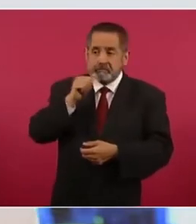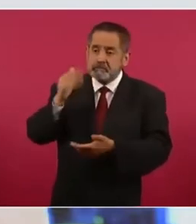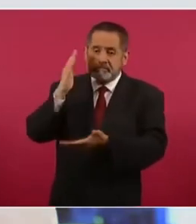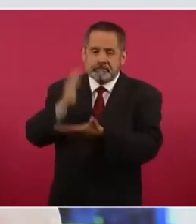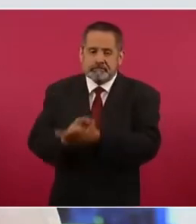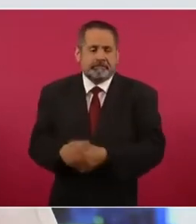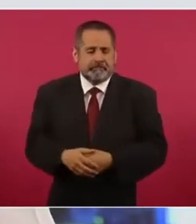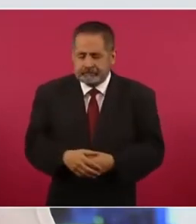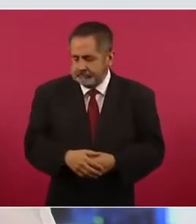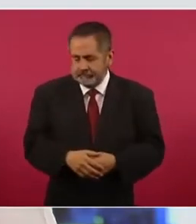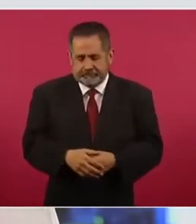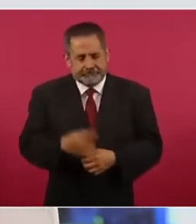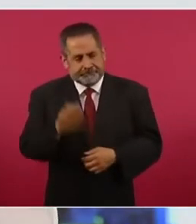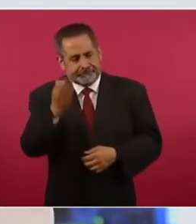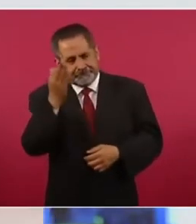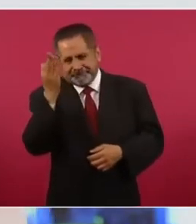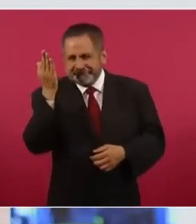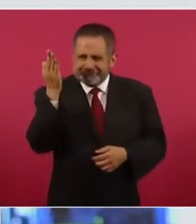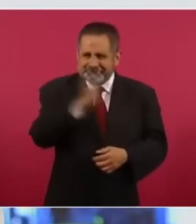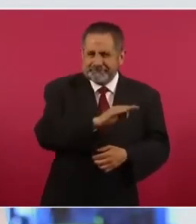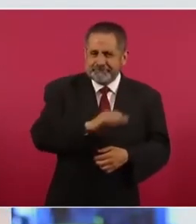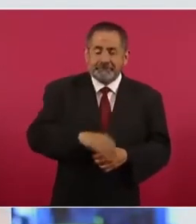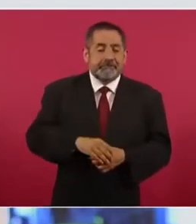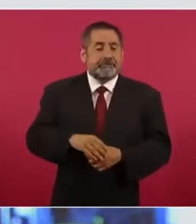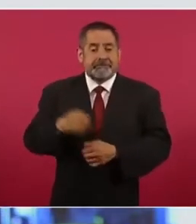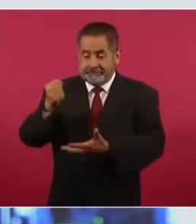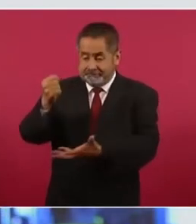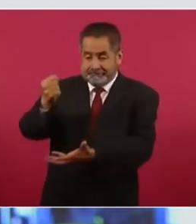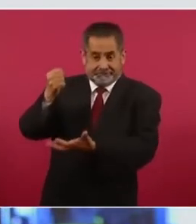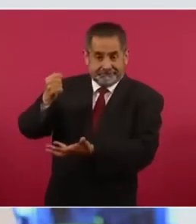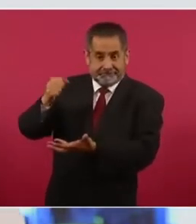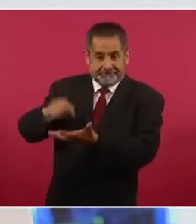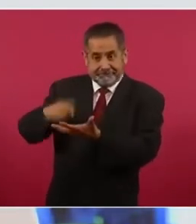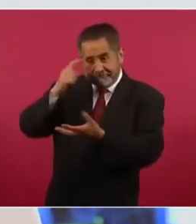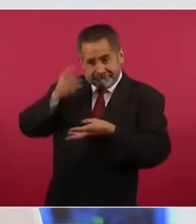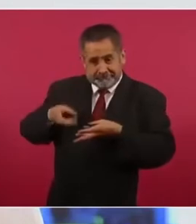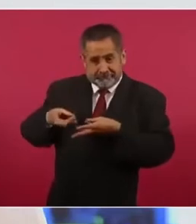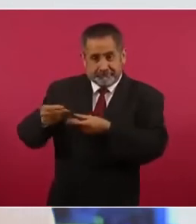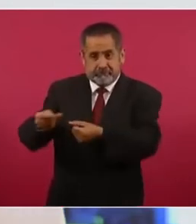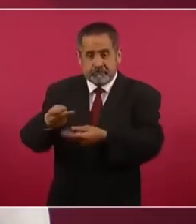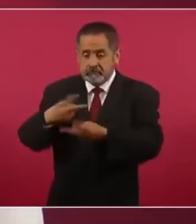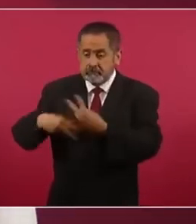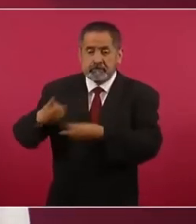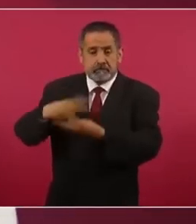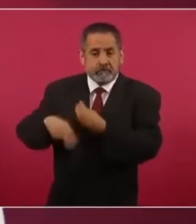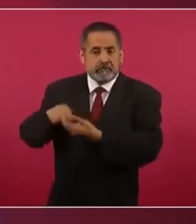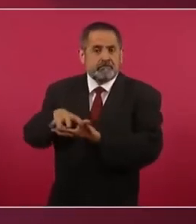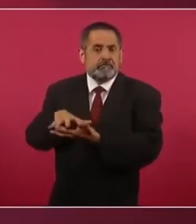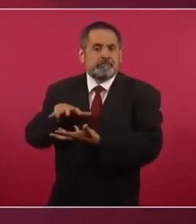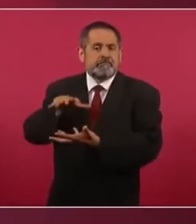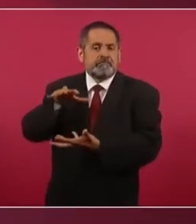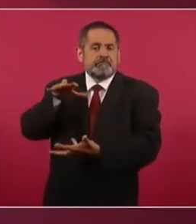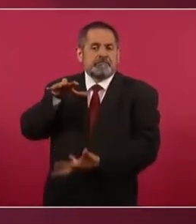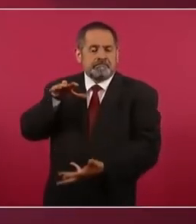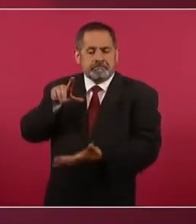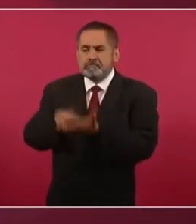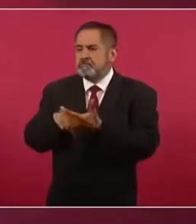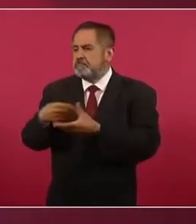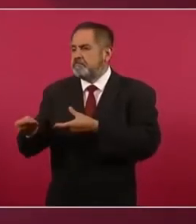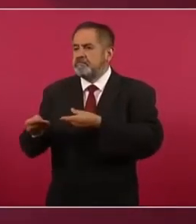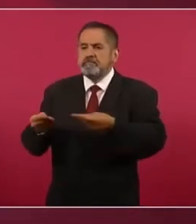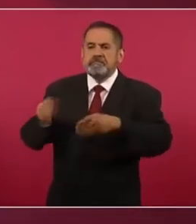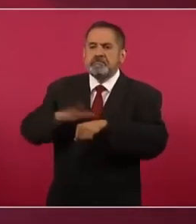Todo lo contrario, el gasto de los programas sociales crece en monto y extensión.